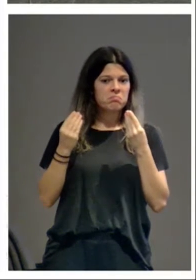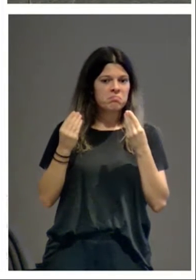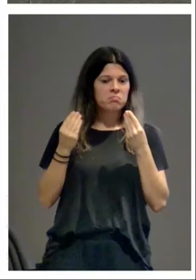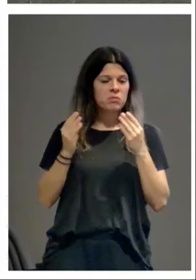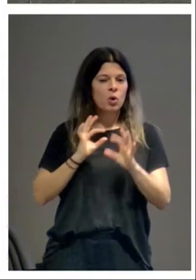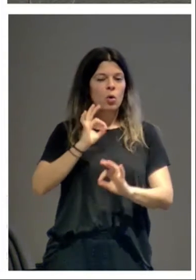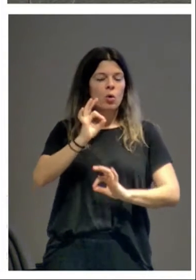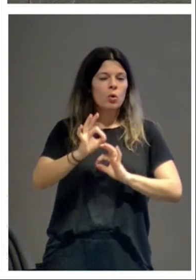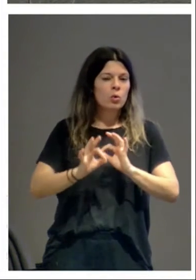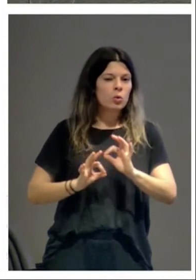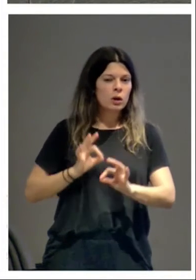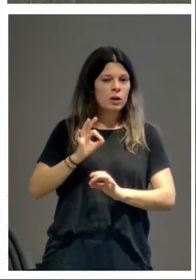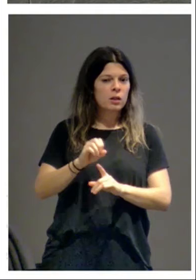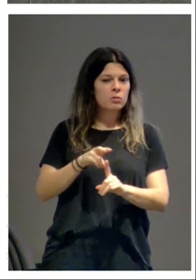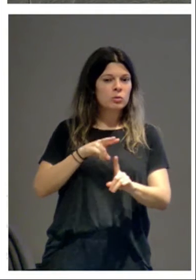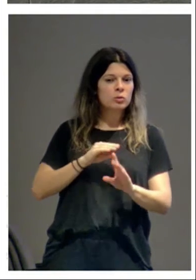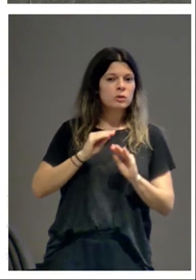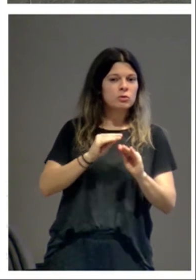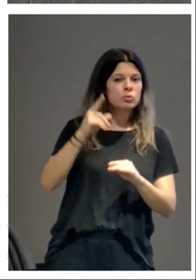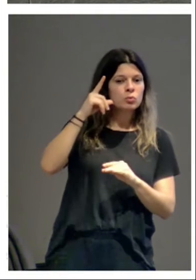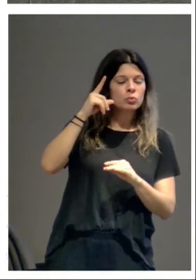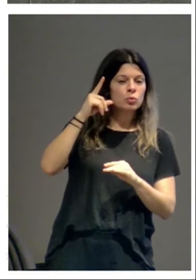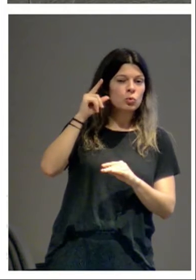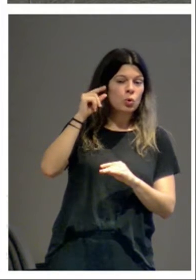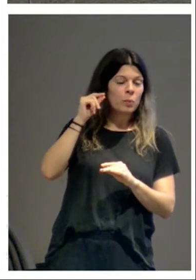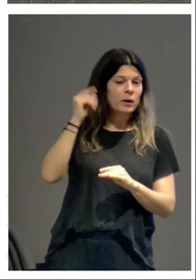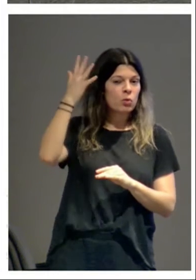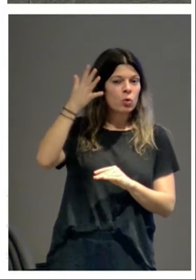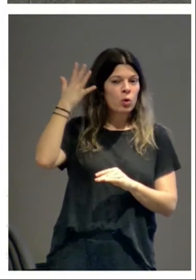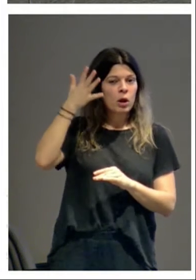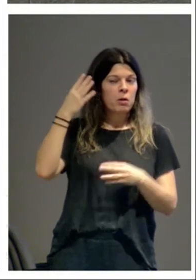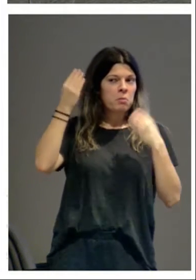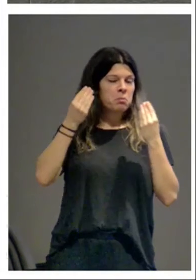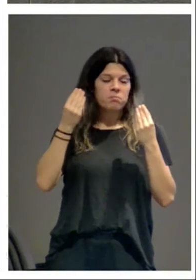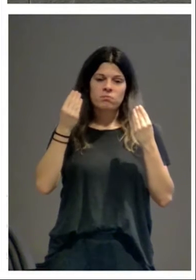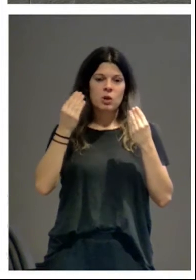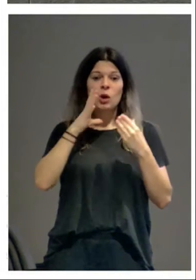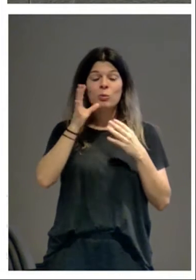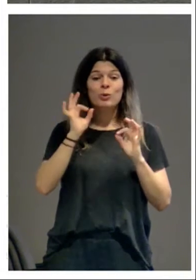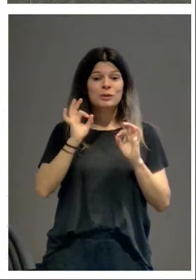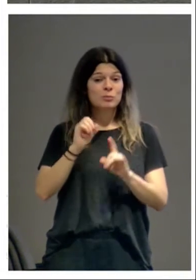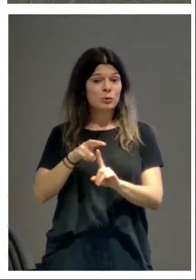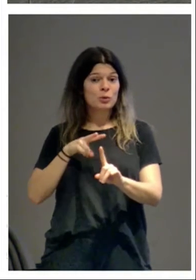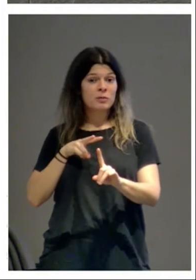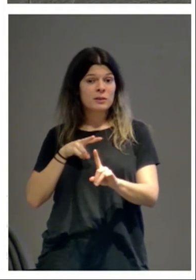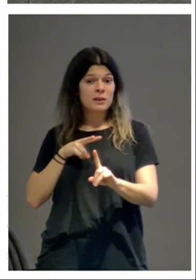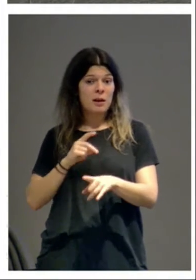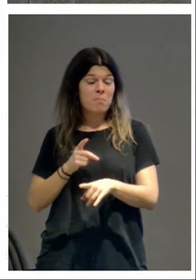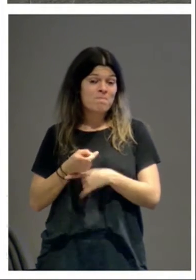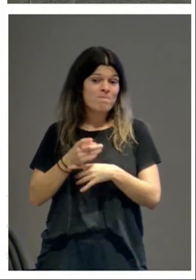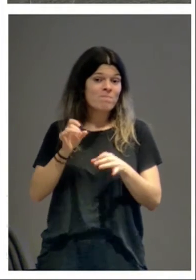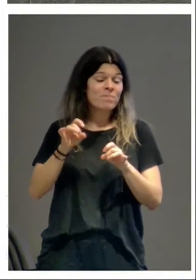que organizar su visión del románico navarro, porque la visión venía marcada por una colección.